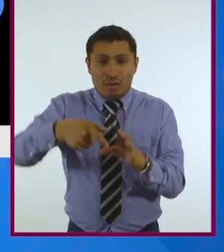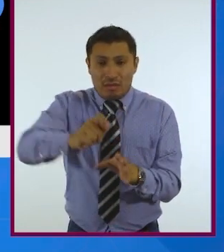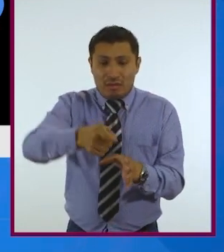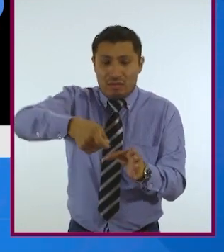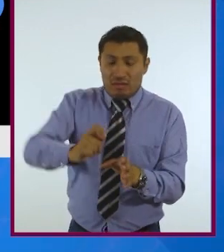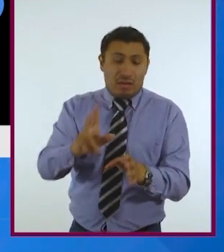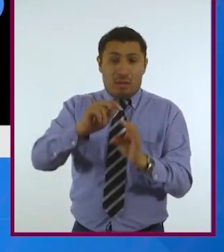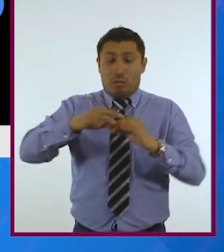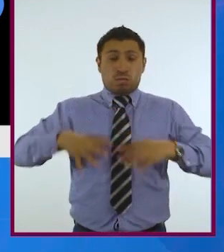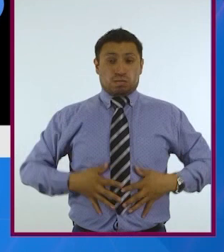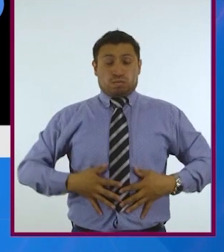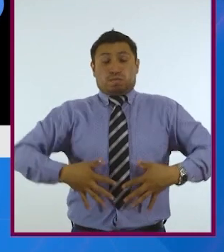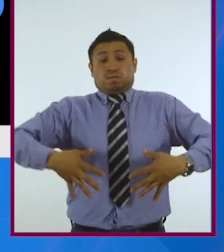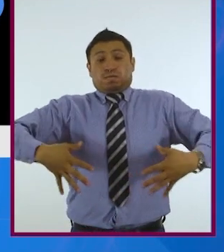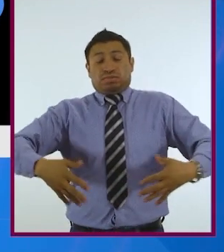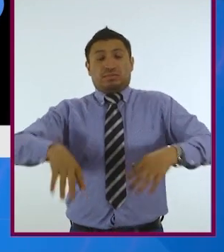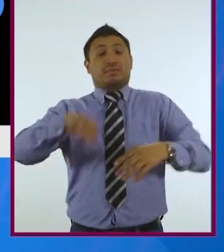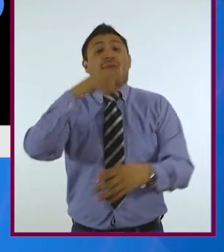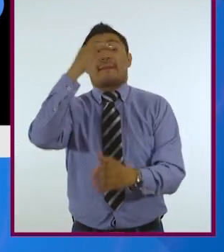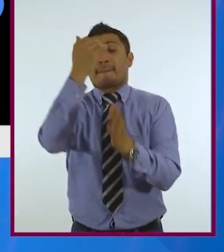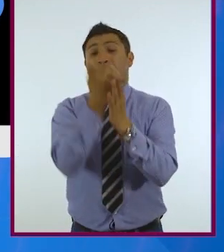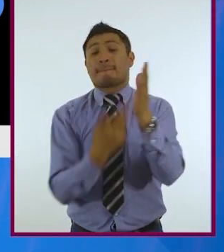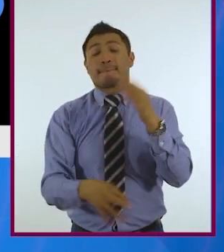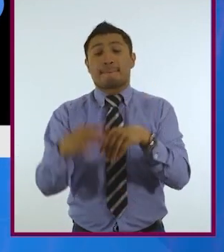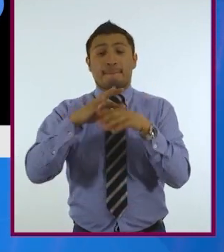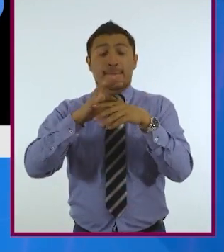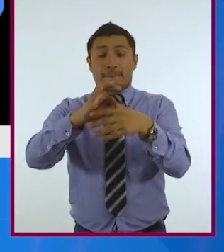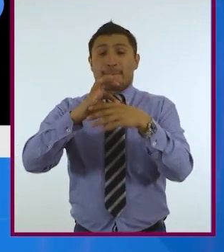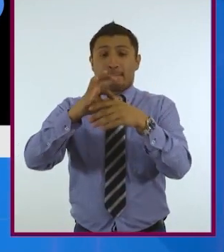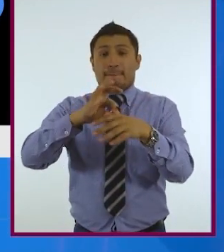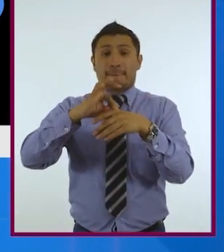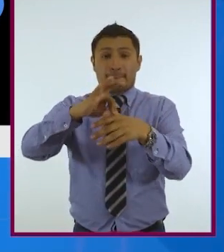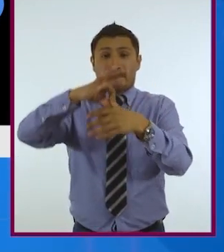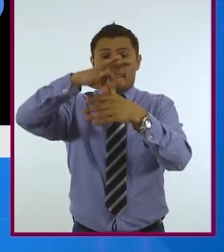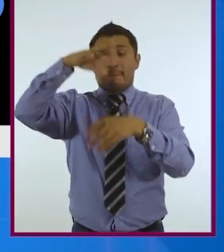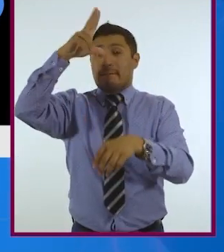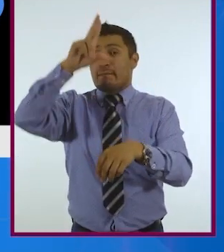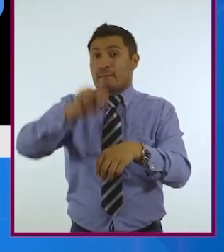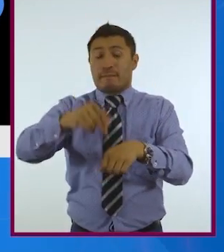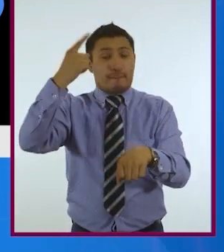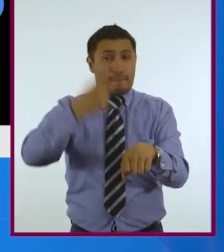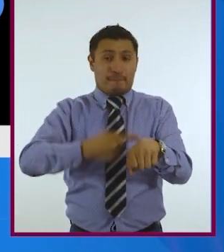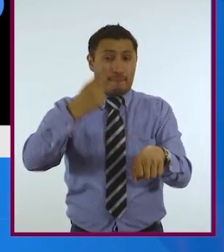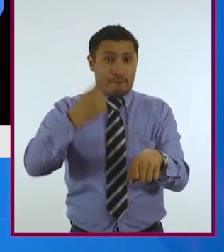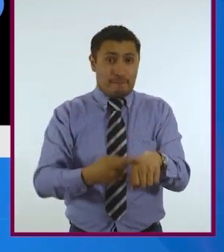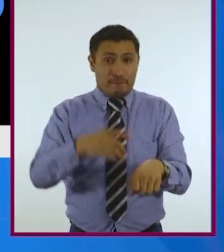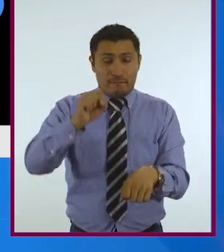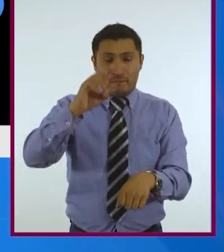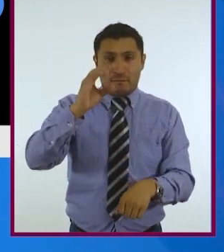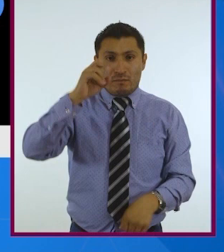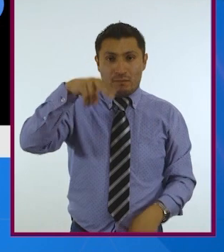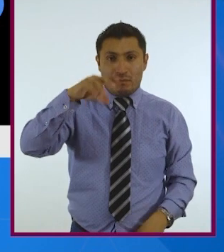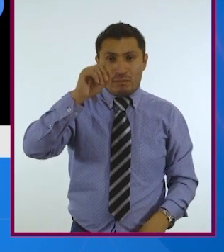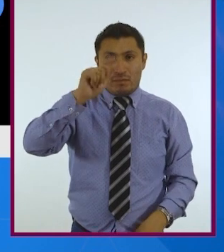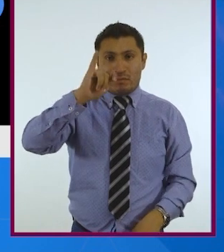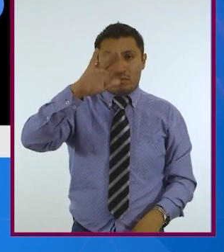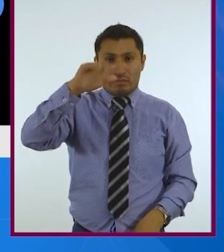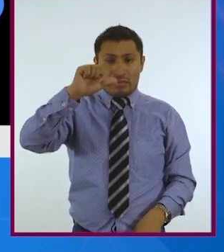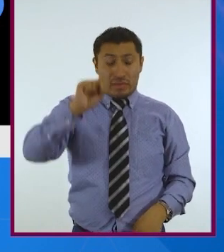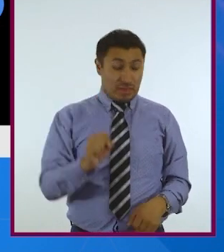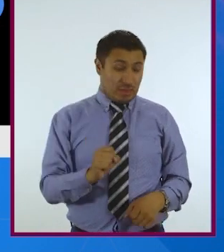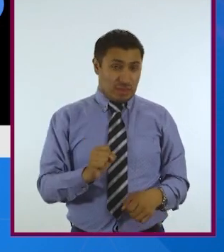no engordar, menos carne para no tener enfermedades de tipo zoonóticas,